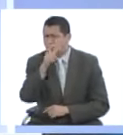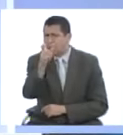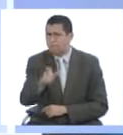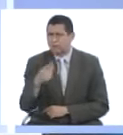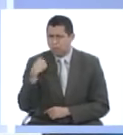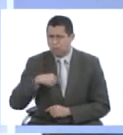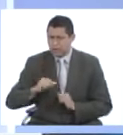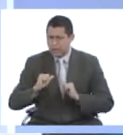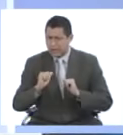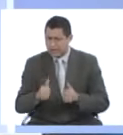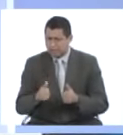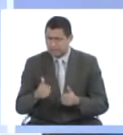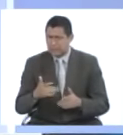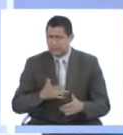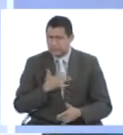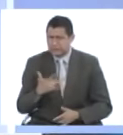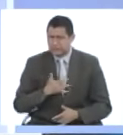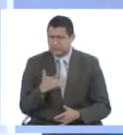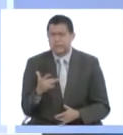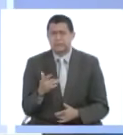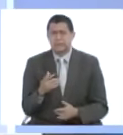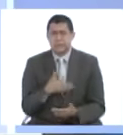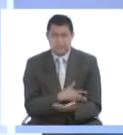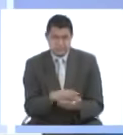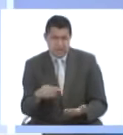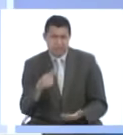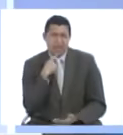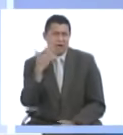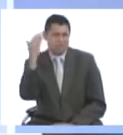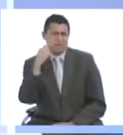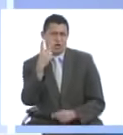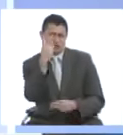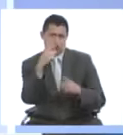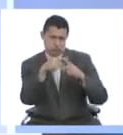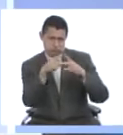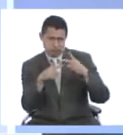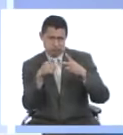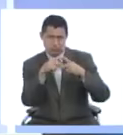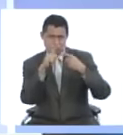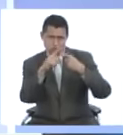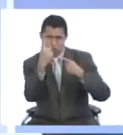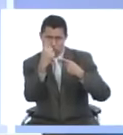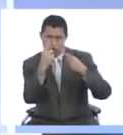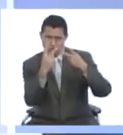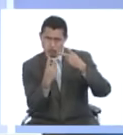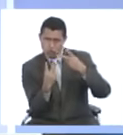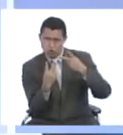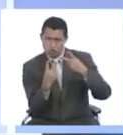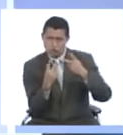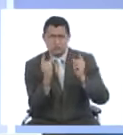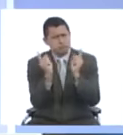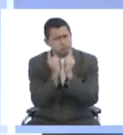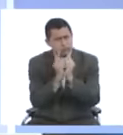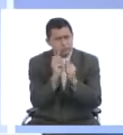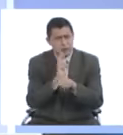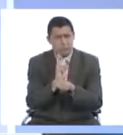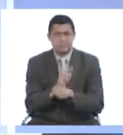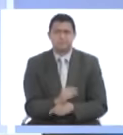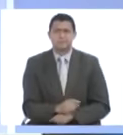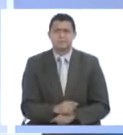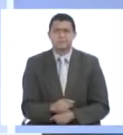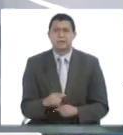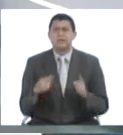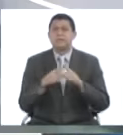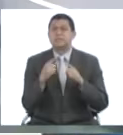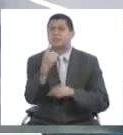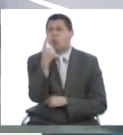persona podría empezar a presentar los síntomas de la diabetes, ya los doctores explicaban dos tipos de diabetes, el tipo 1 y el tipo 2, recordémoslos brevemente, doctora Marixa. La